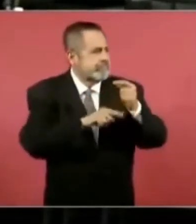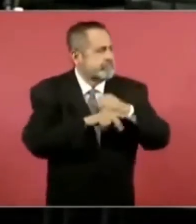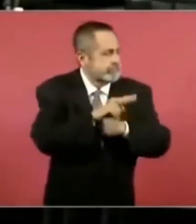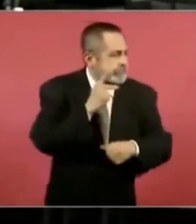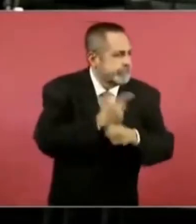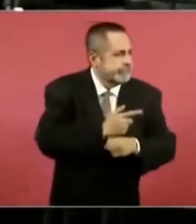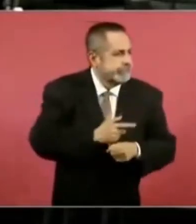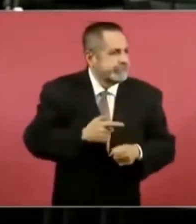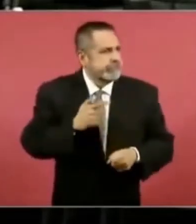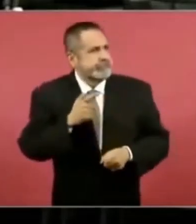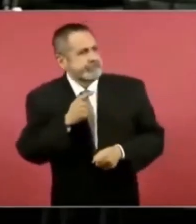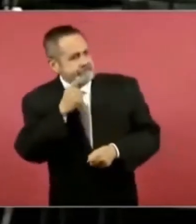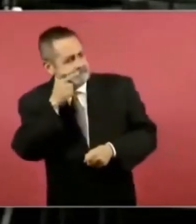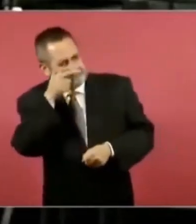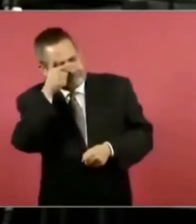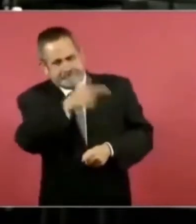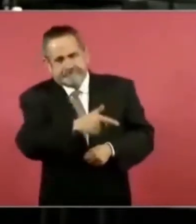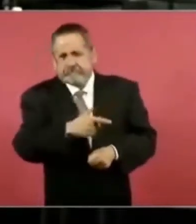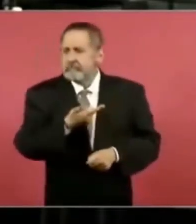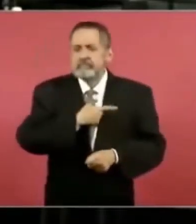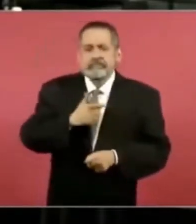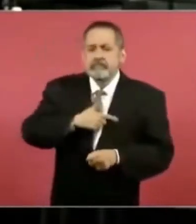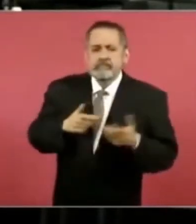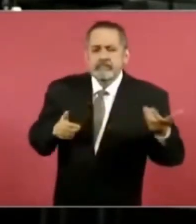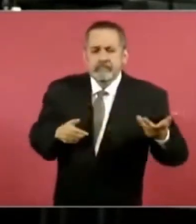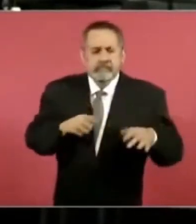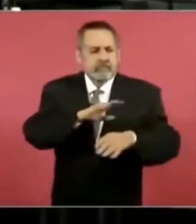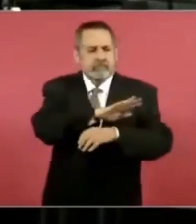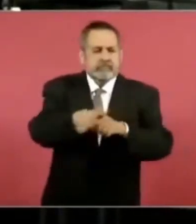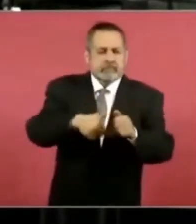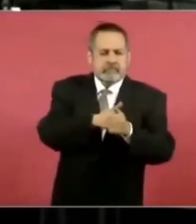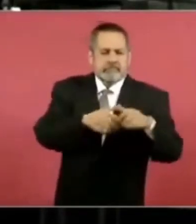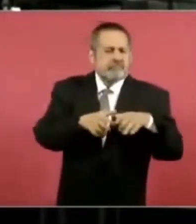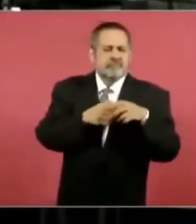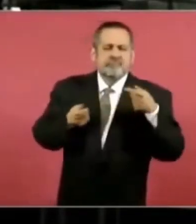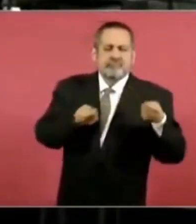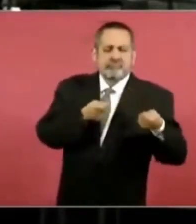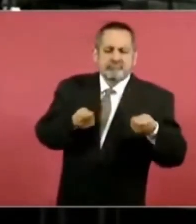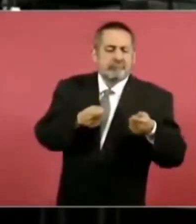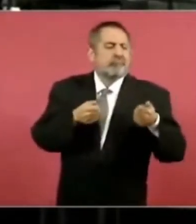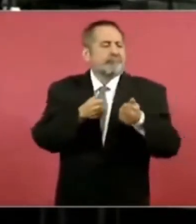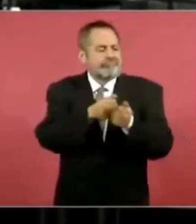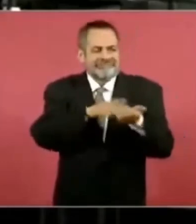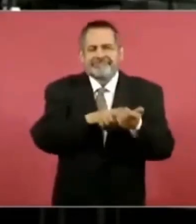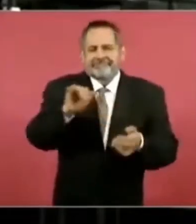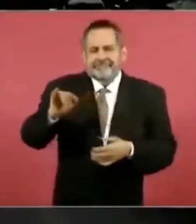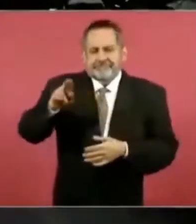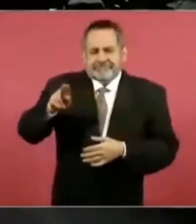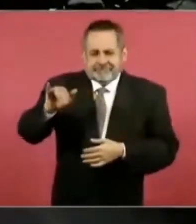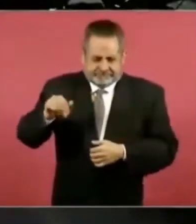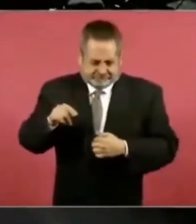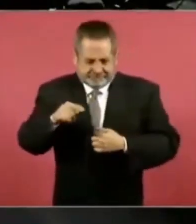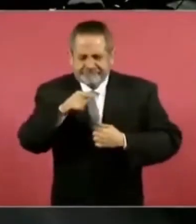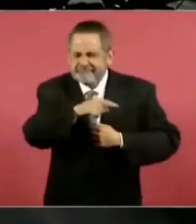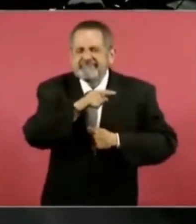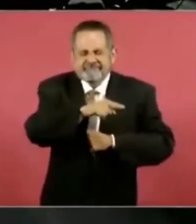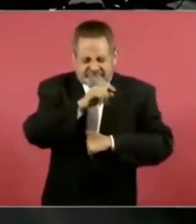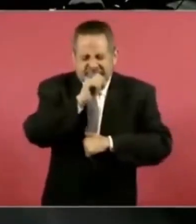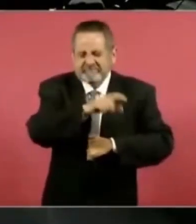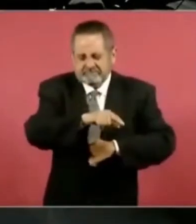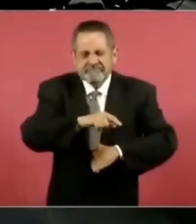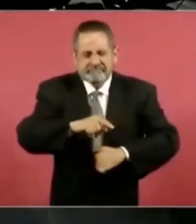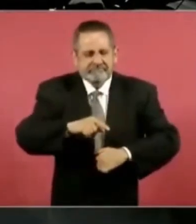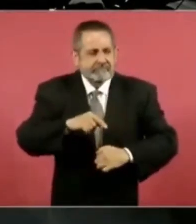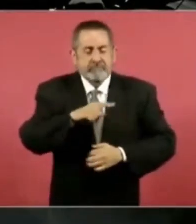y muchas veces son poderes fácticos capturados por la derecha, es el caso del INAI, pues incluso ahí pagan